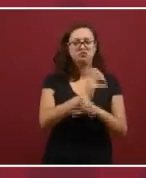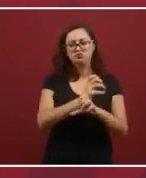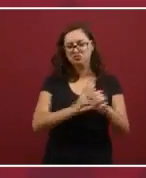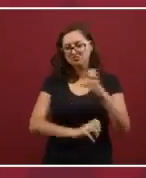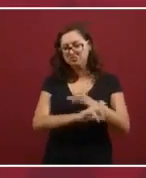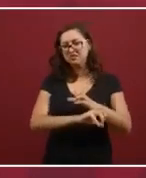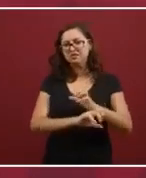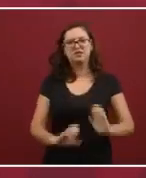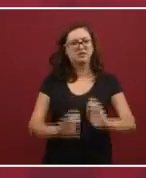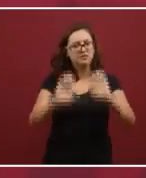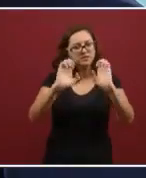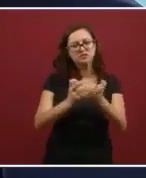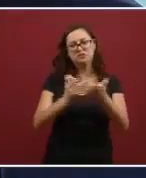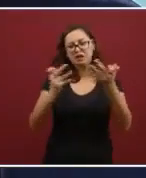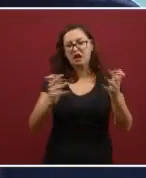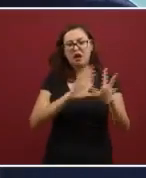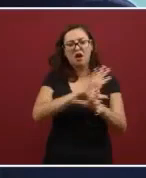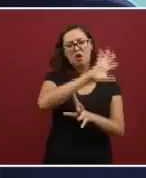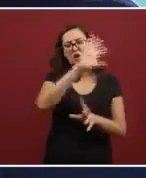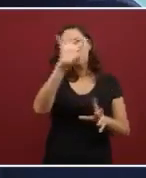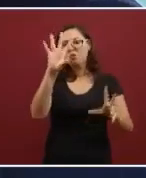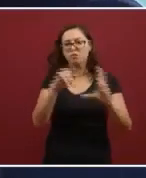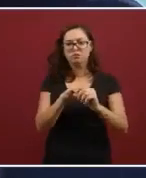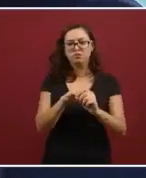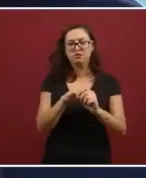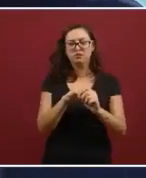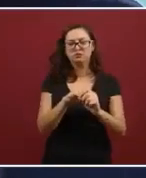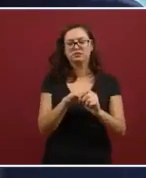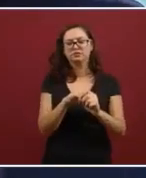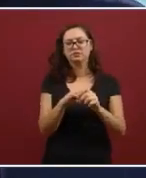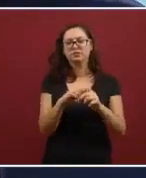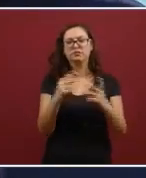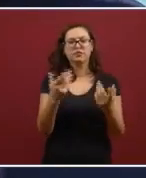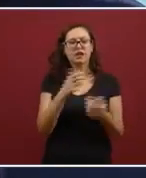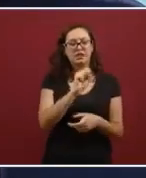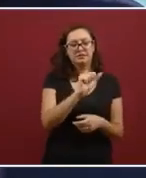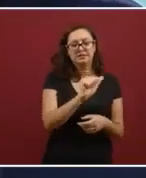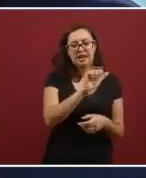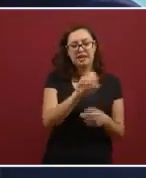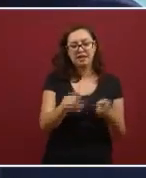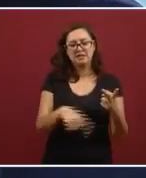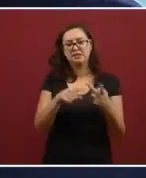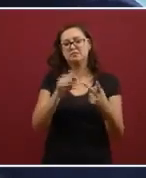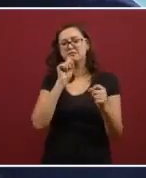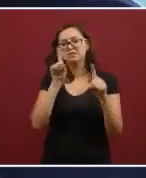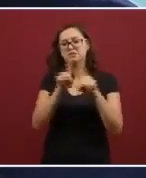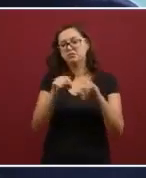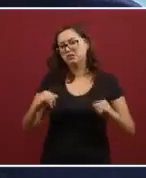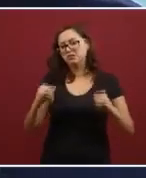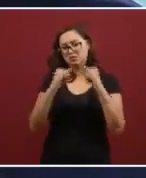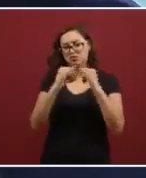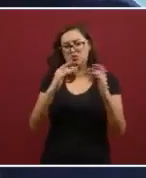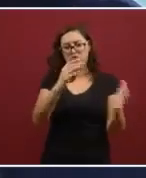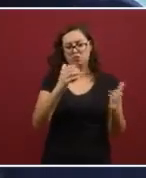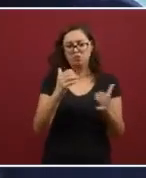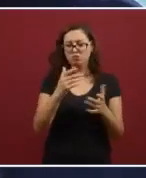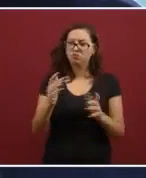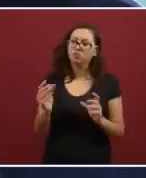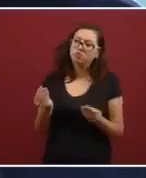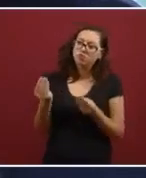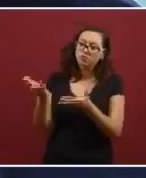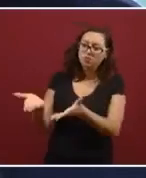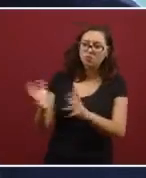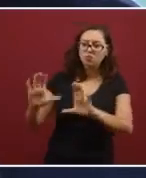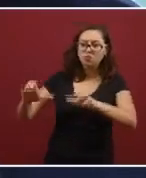inmuebles. Y de todo lo que tiene el SAE y el Instituto para Devolverle al Pueblo lo Robado, comentarles que